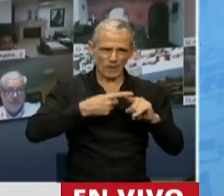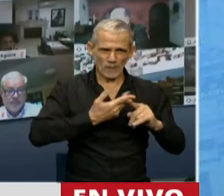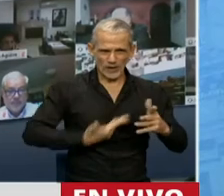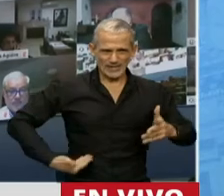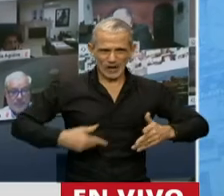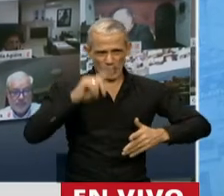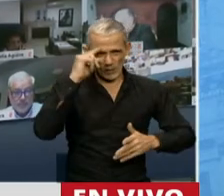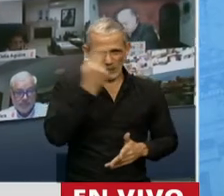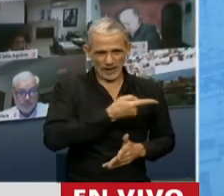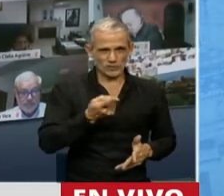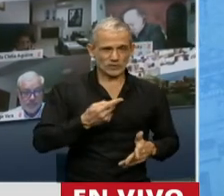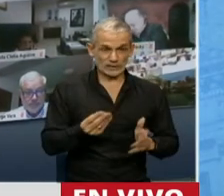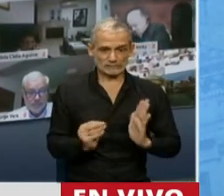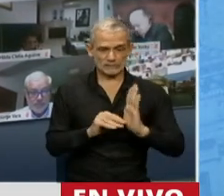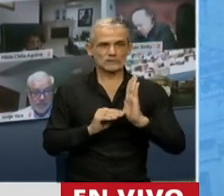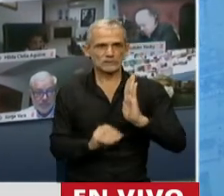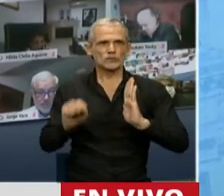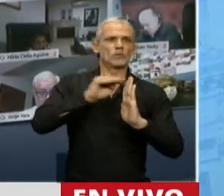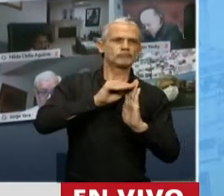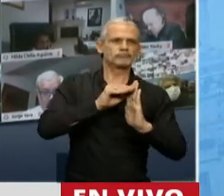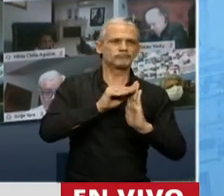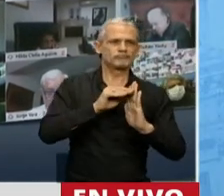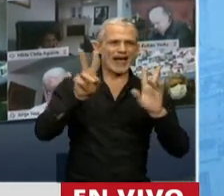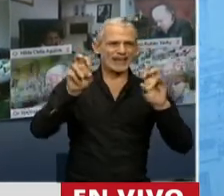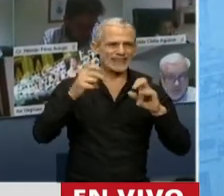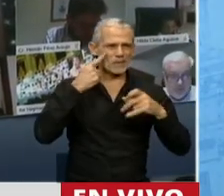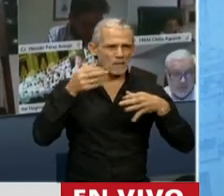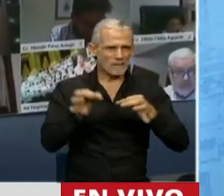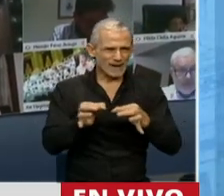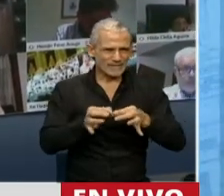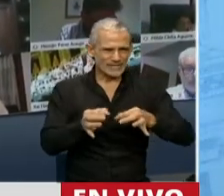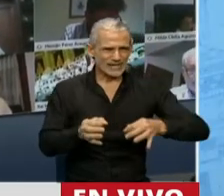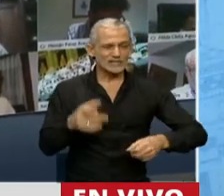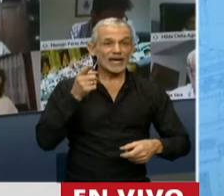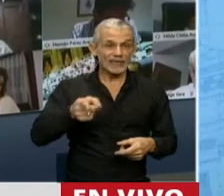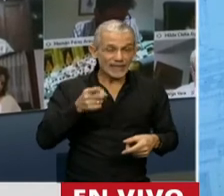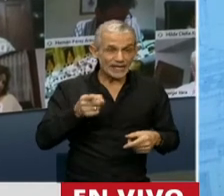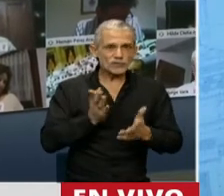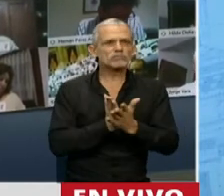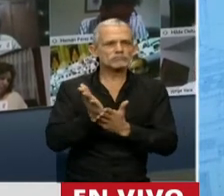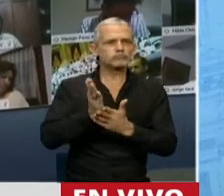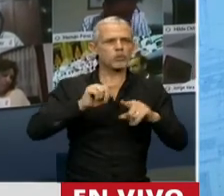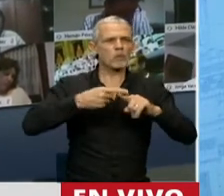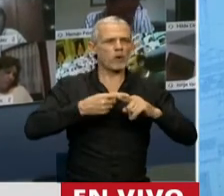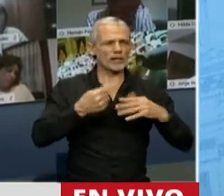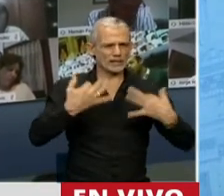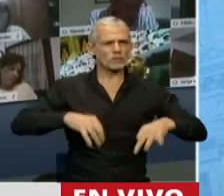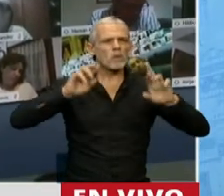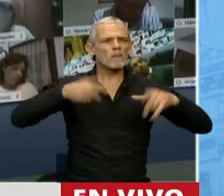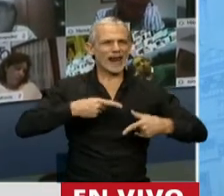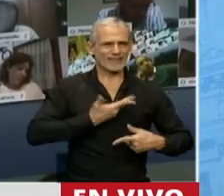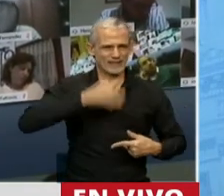que incluye reponer en primera línea la cuestión Malvinas y hacer de ella definitivamente una política de Estado.